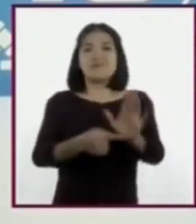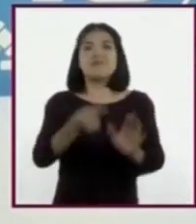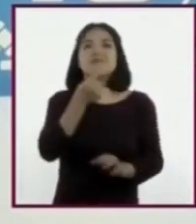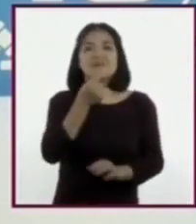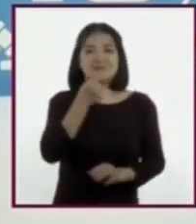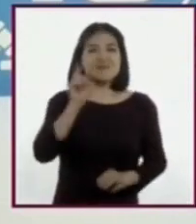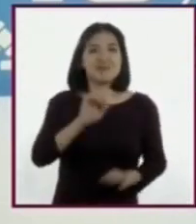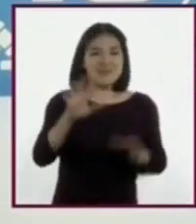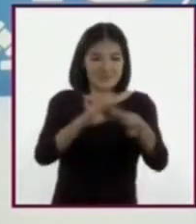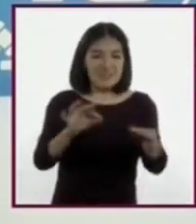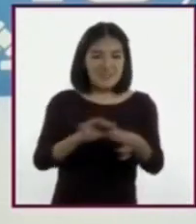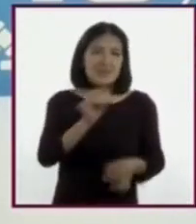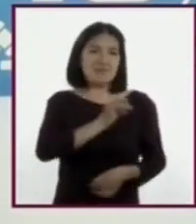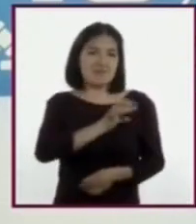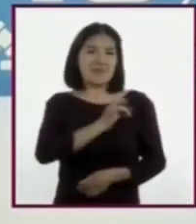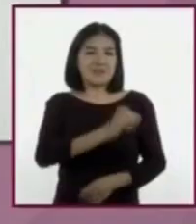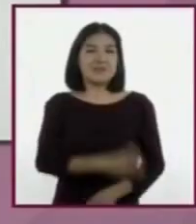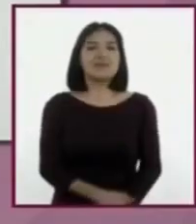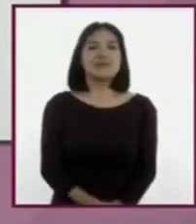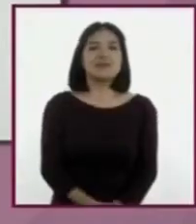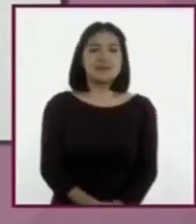sesión. Ténganlo presente.